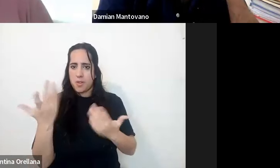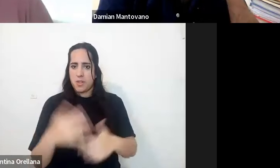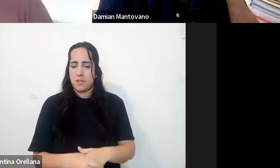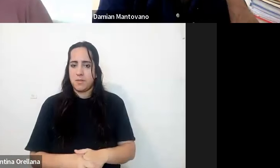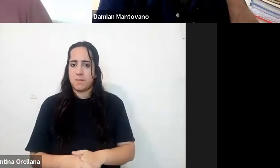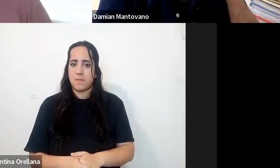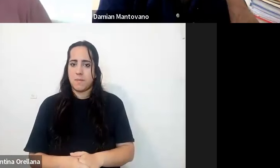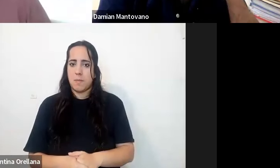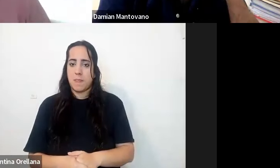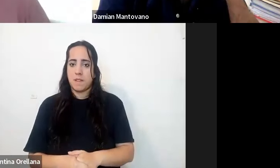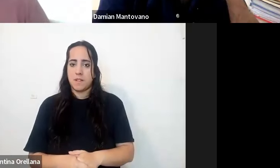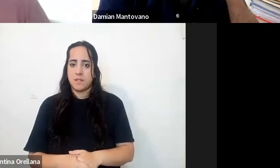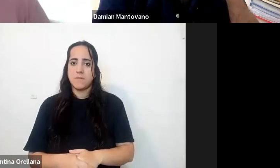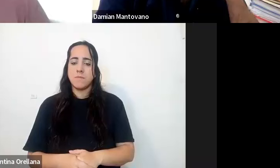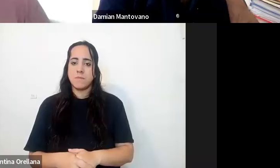luego